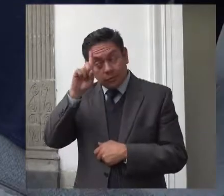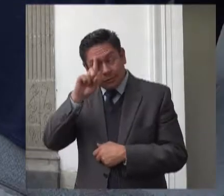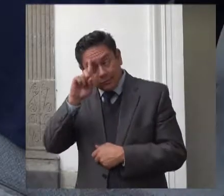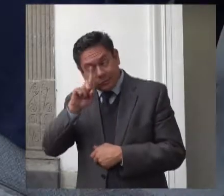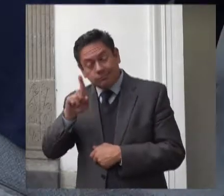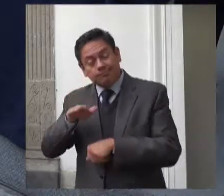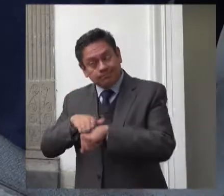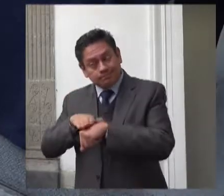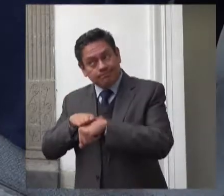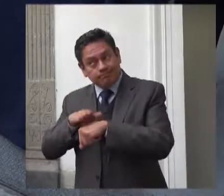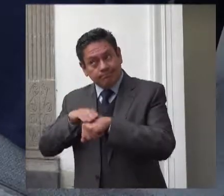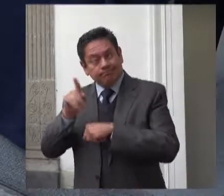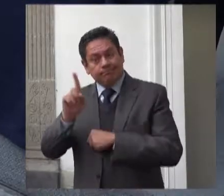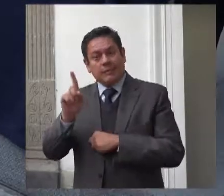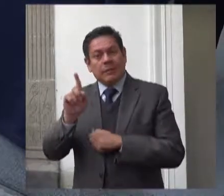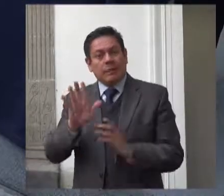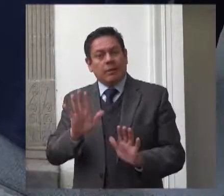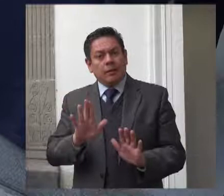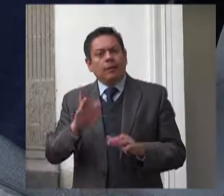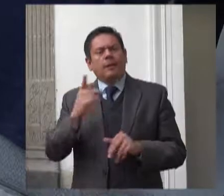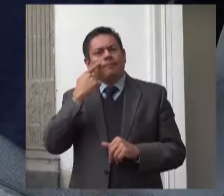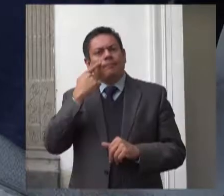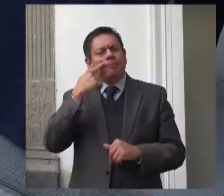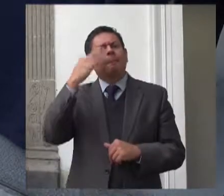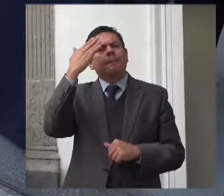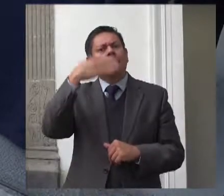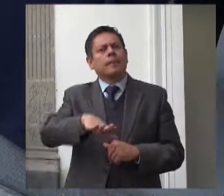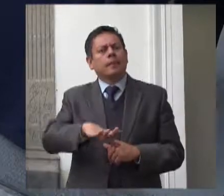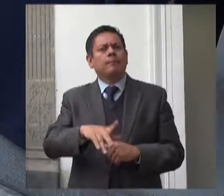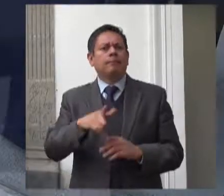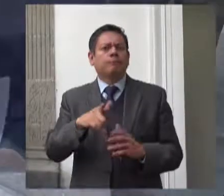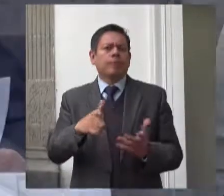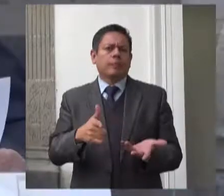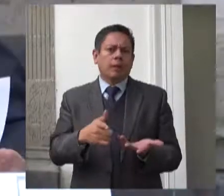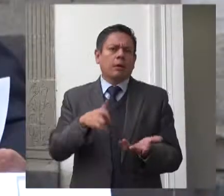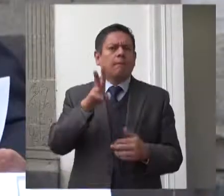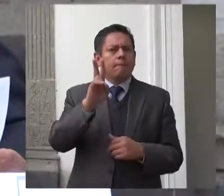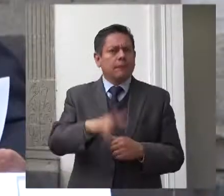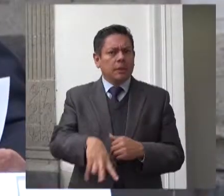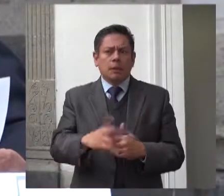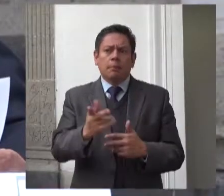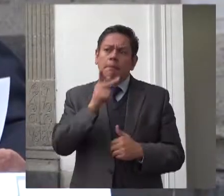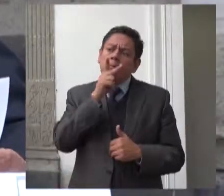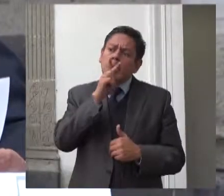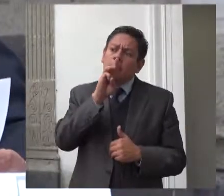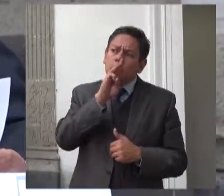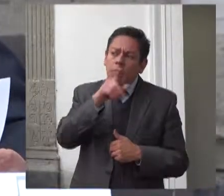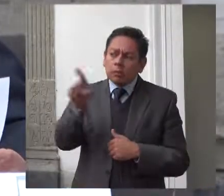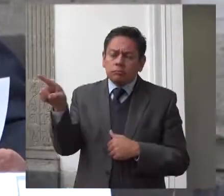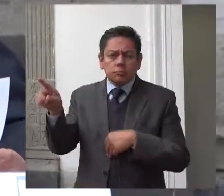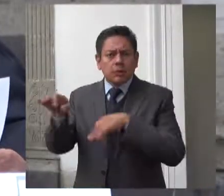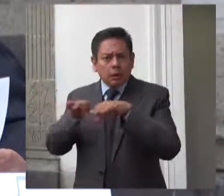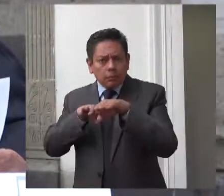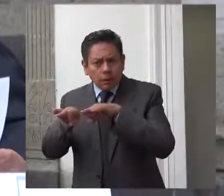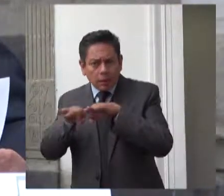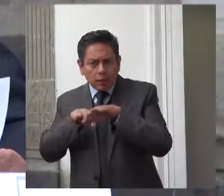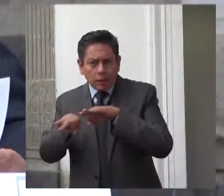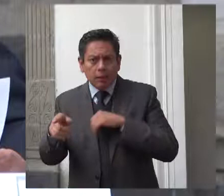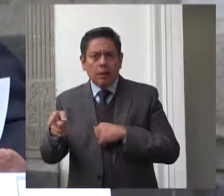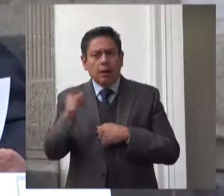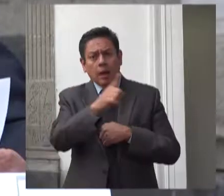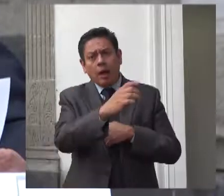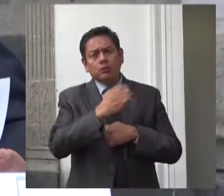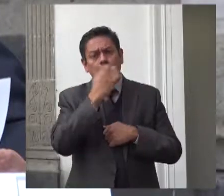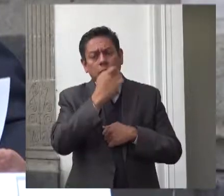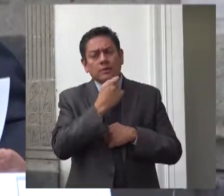tener presente que la seguridad en las estancias infantiles es responsabilidad